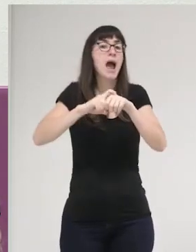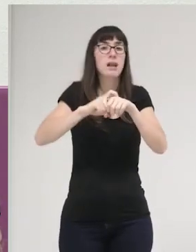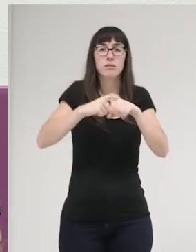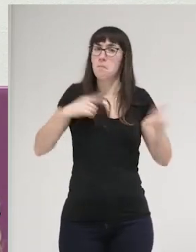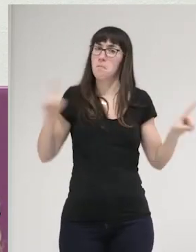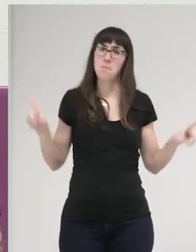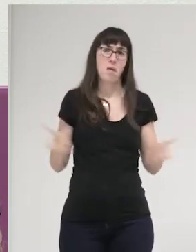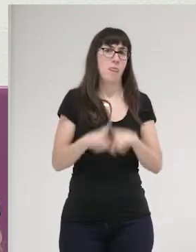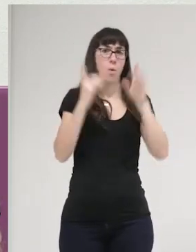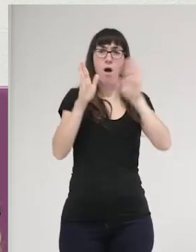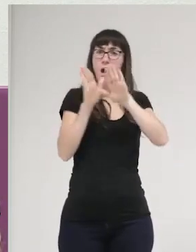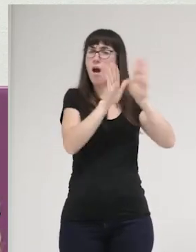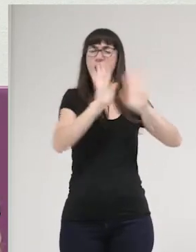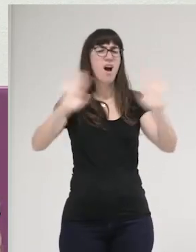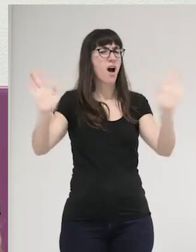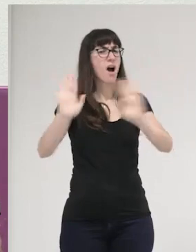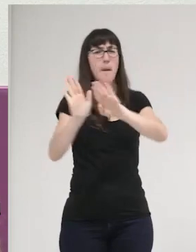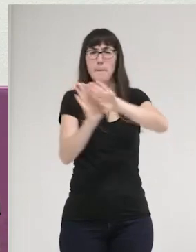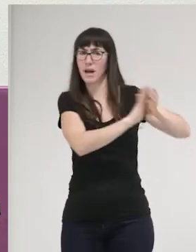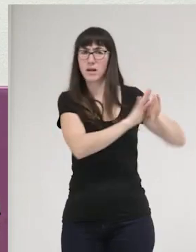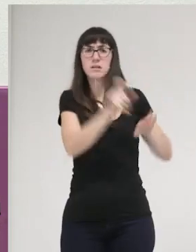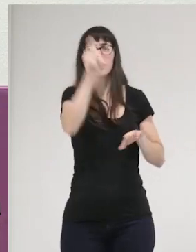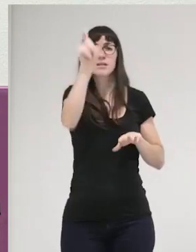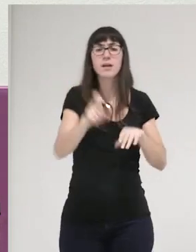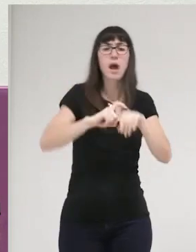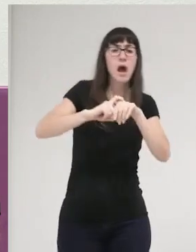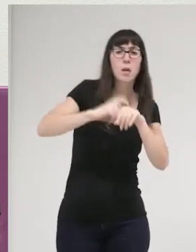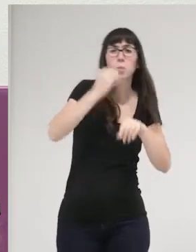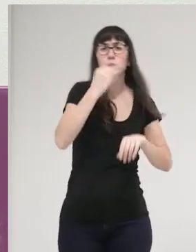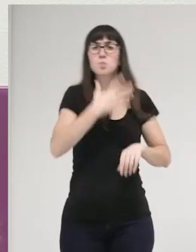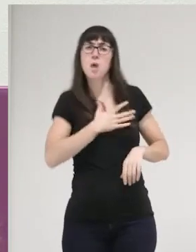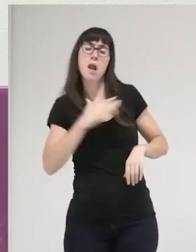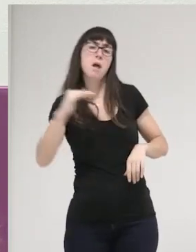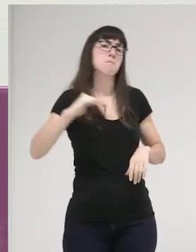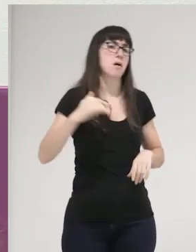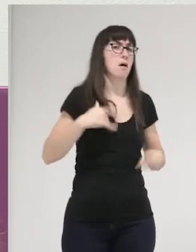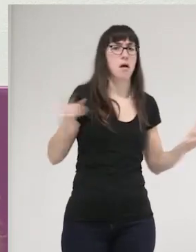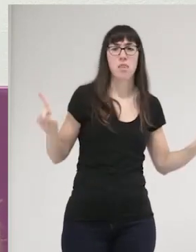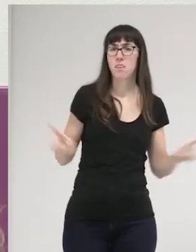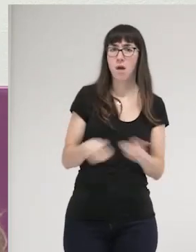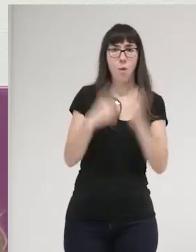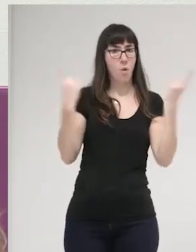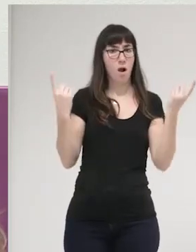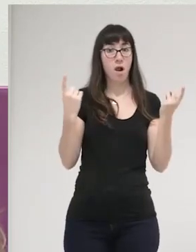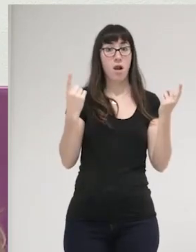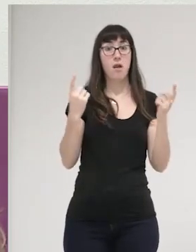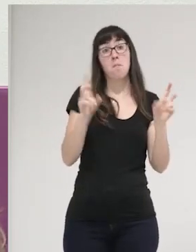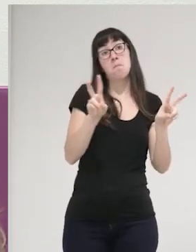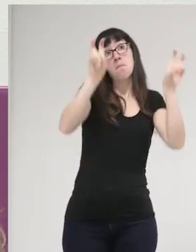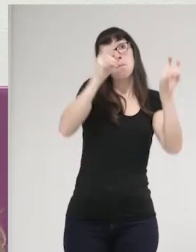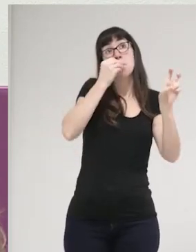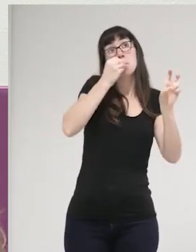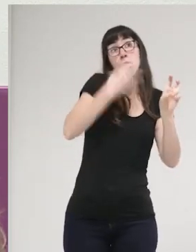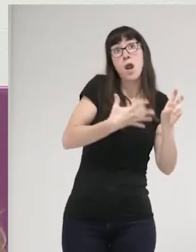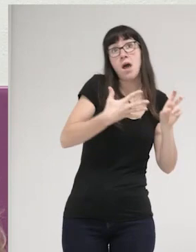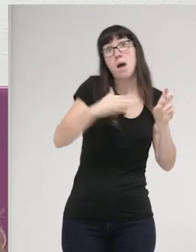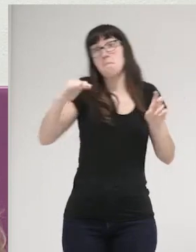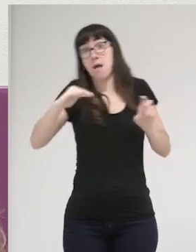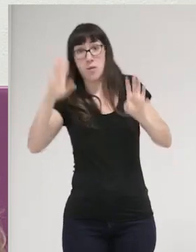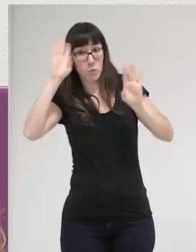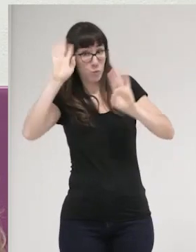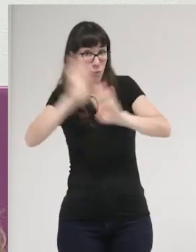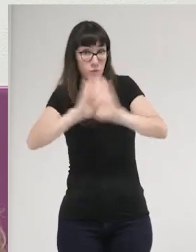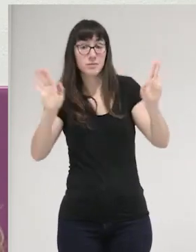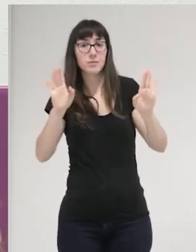¿sí? O es decir, cómo sea esta persona, al margen de que esta persona sea una buena o mala persona, si es que eso existe, buena o mala, en cualquier caso, esa persona es